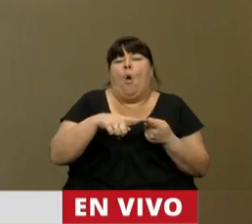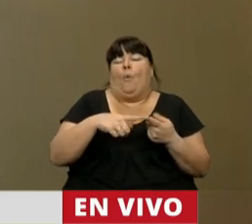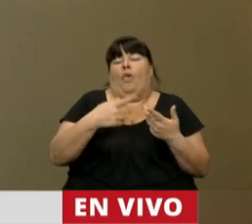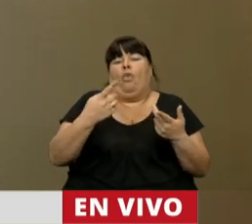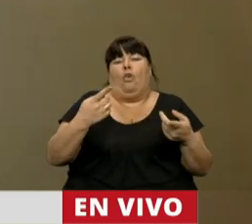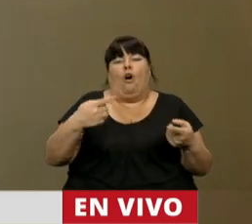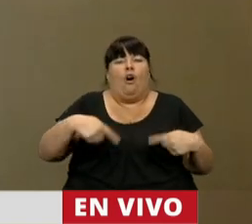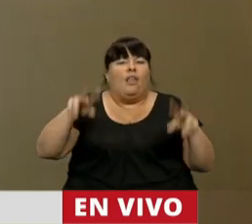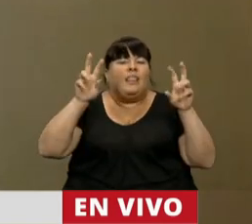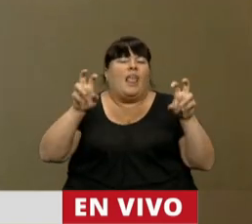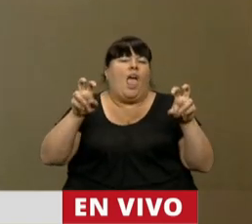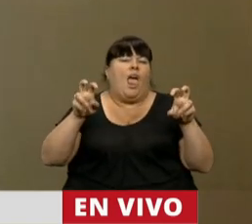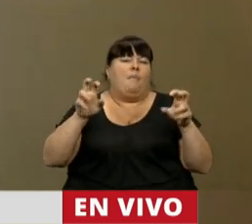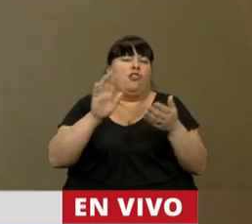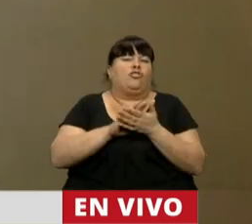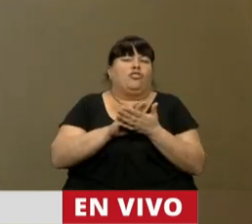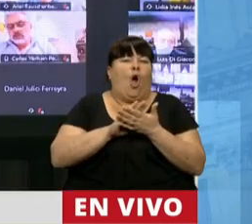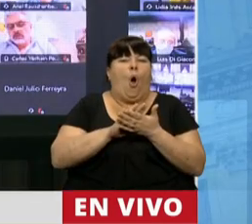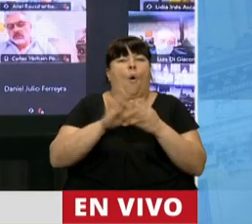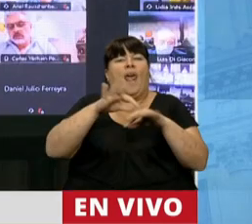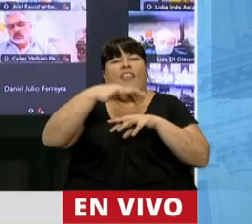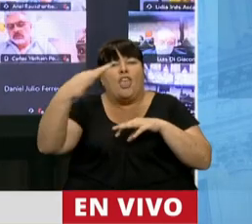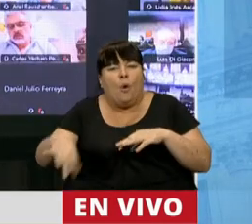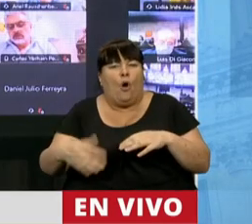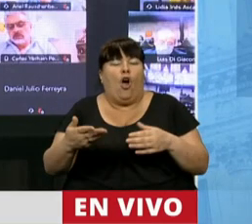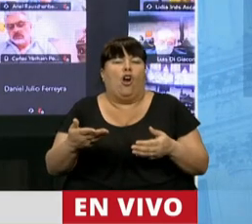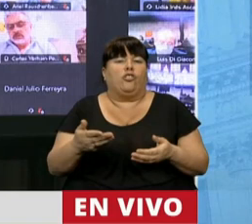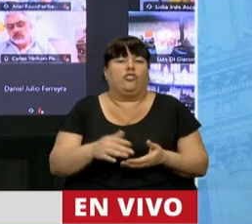de muchas cuestiones de impedimento en los divorcios,